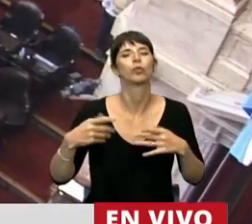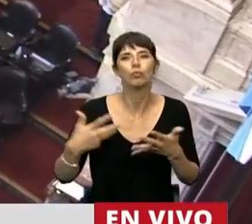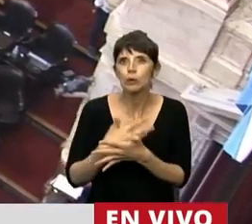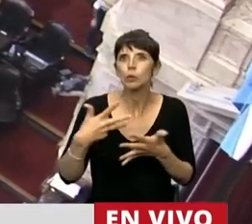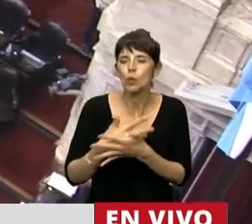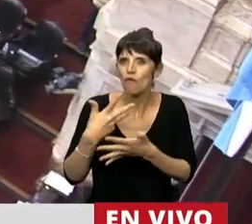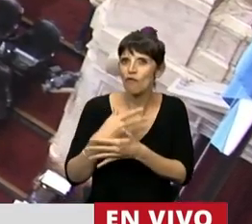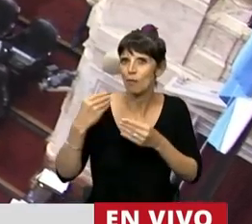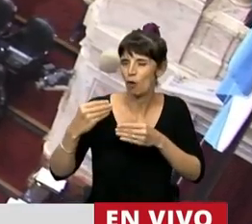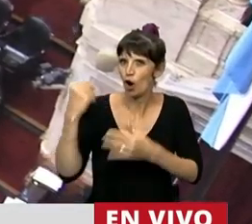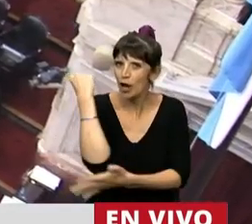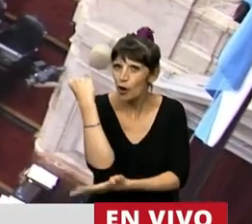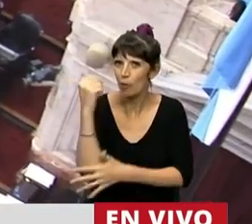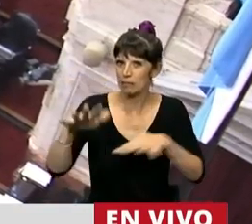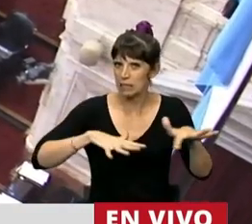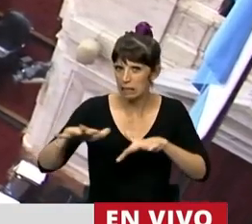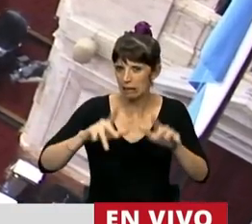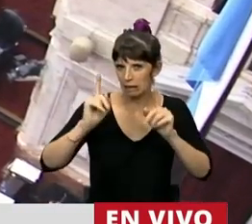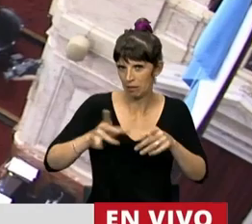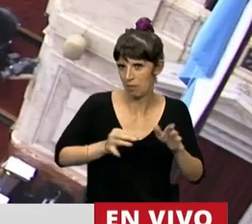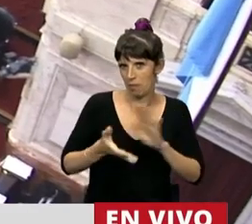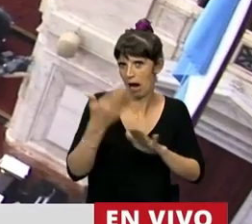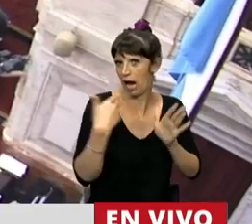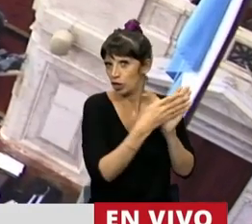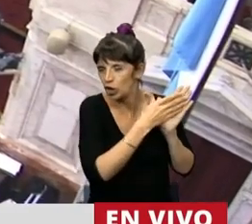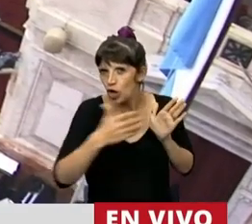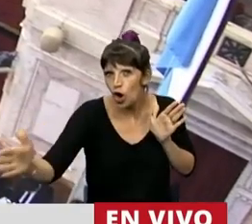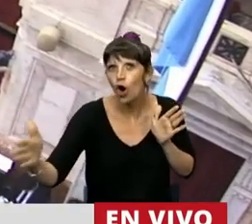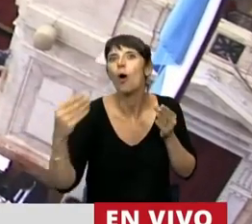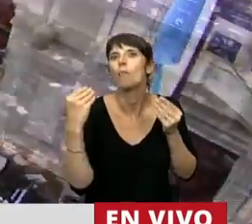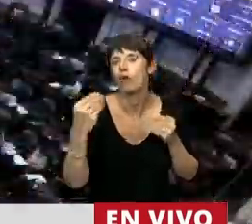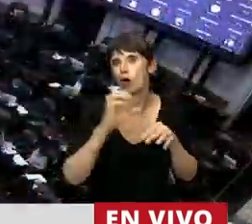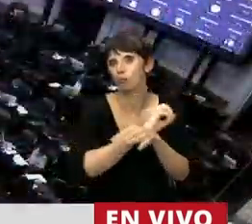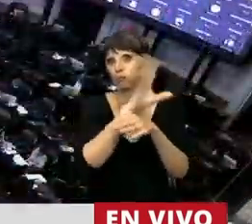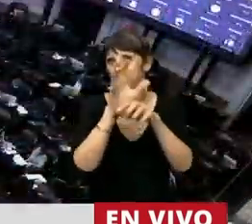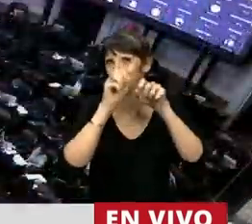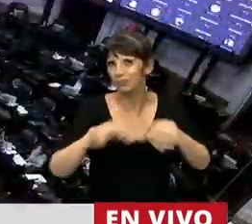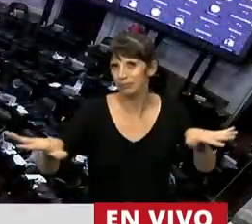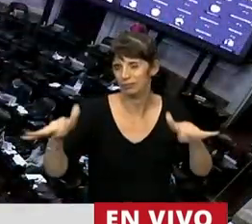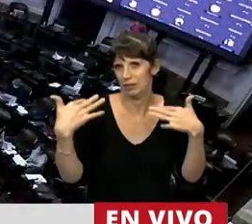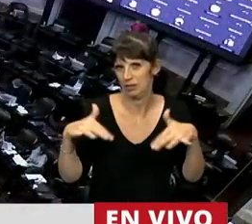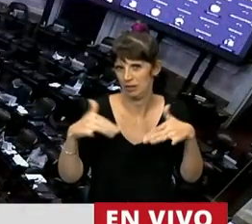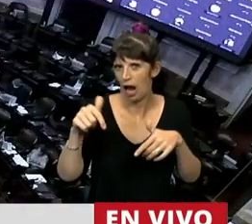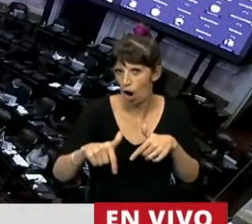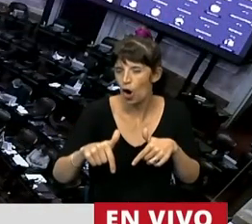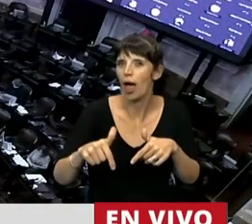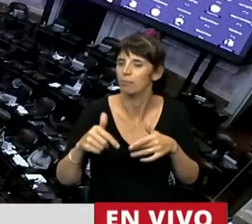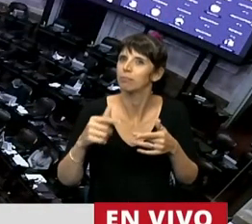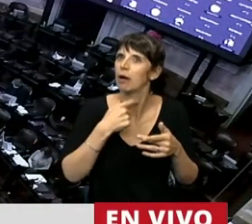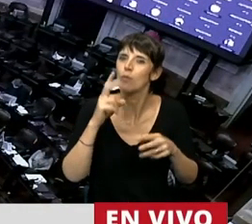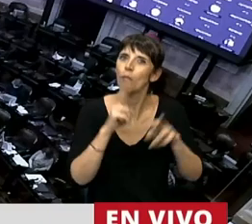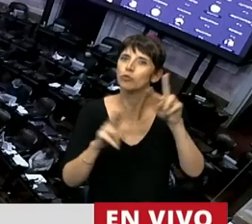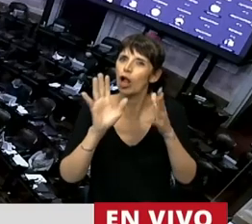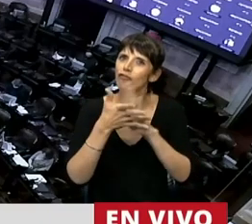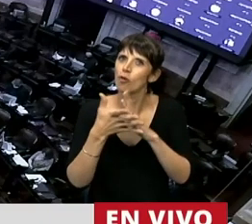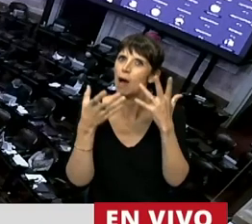tenemos el convencimiento de que estamos aportando un elemento a apoyar a este sector de nuestra economía que viene sufriendo